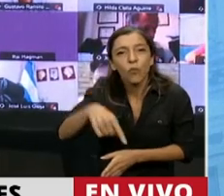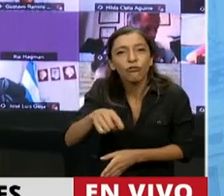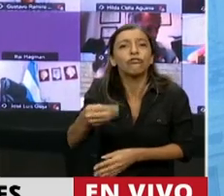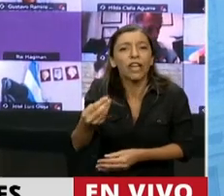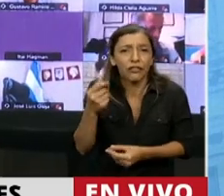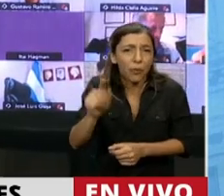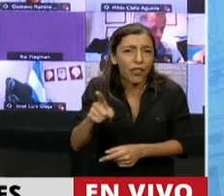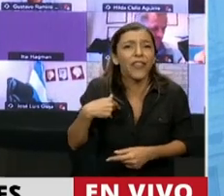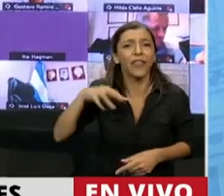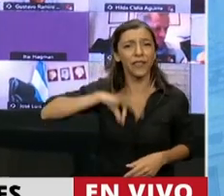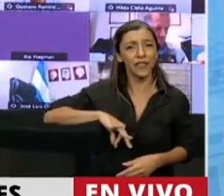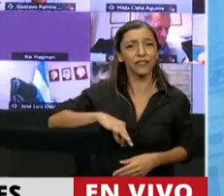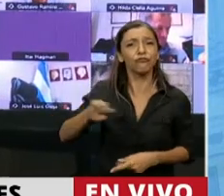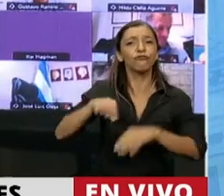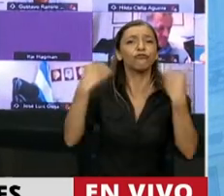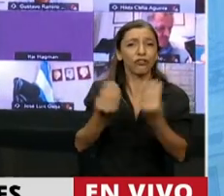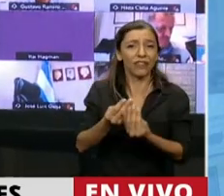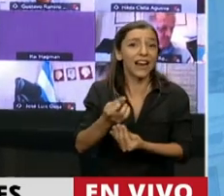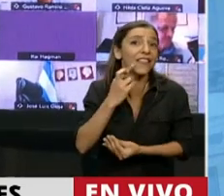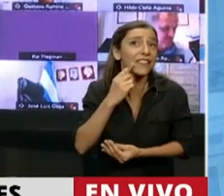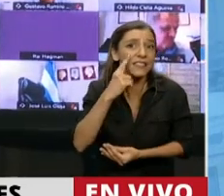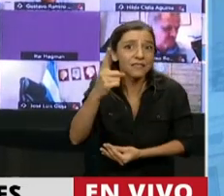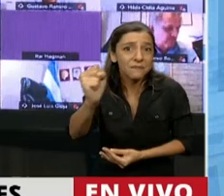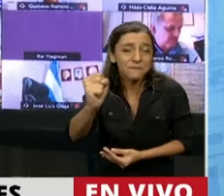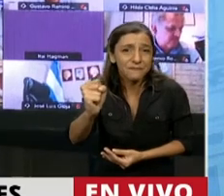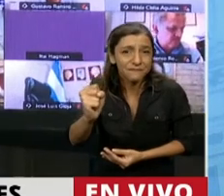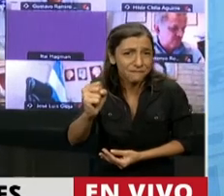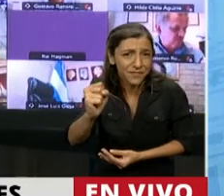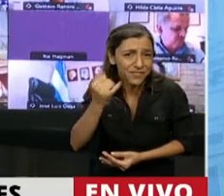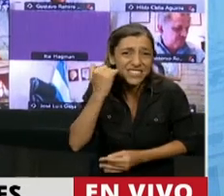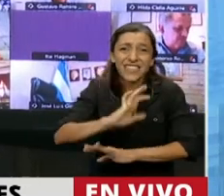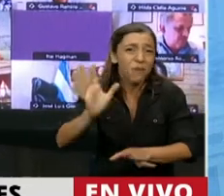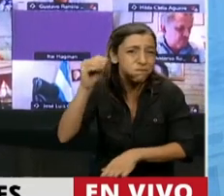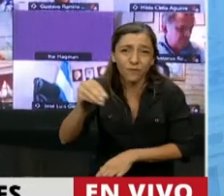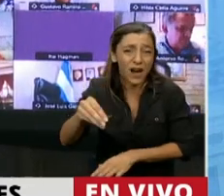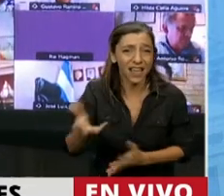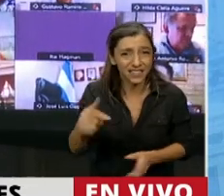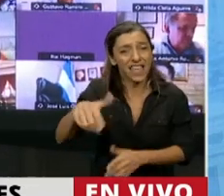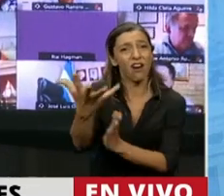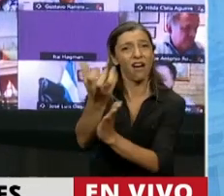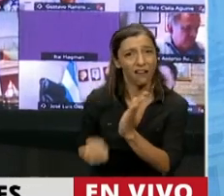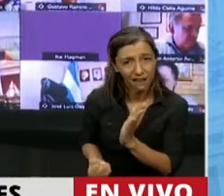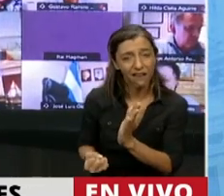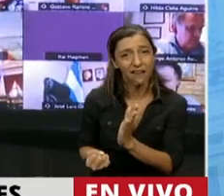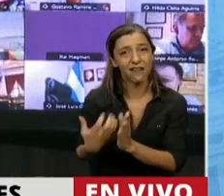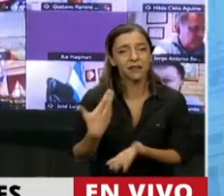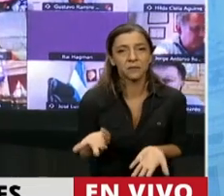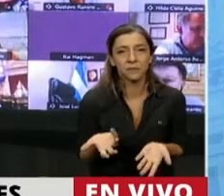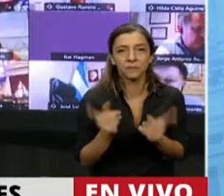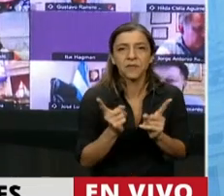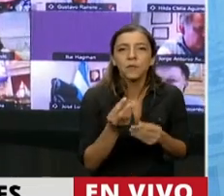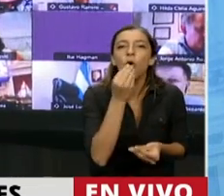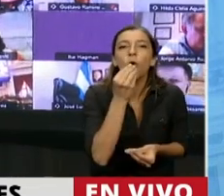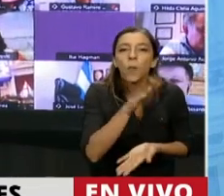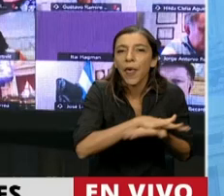que no alcanzan, por supuesto, cuando la canasta básica de jubiladas y jubilados, según lo que estima la Defensoría de la